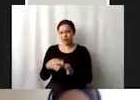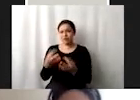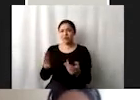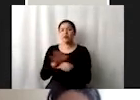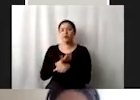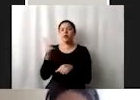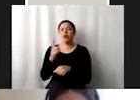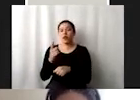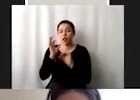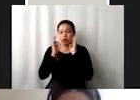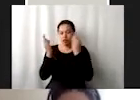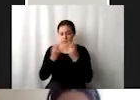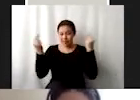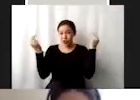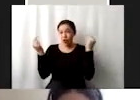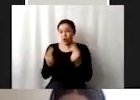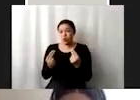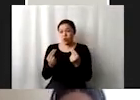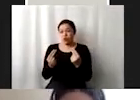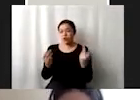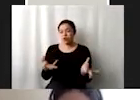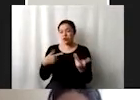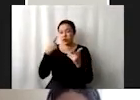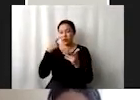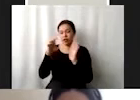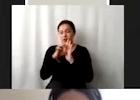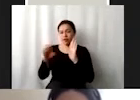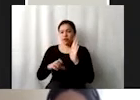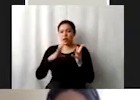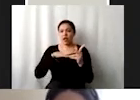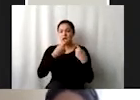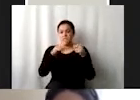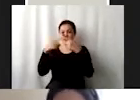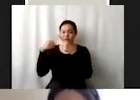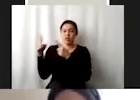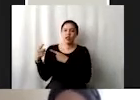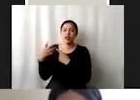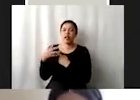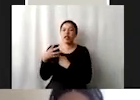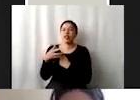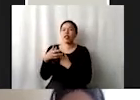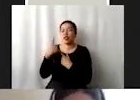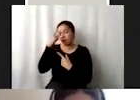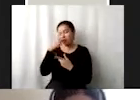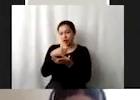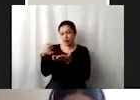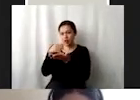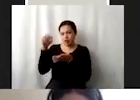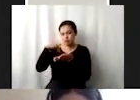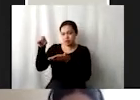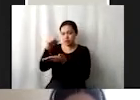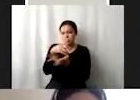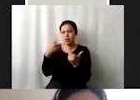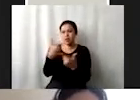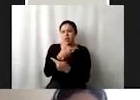de emergencia. Por ejemplo, aquí mantener la diversidad genética de las semillas, plantas cultivadas, animales de granja,